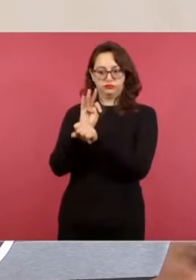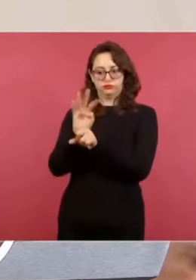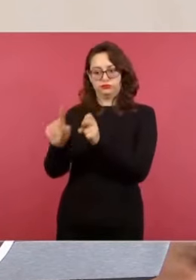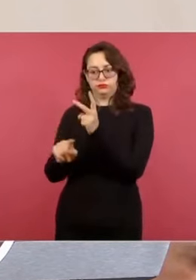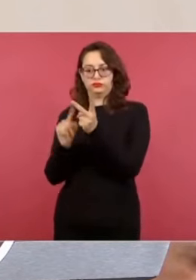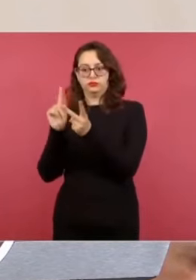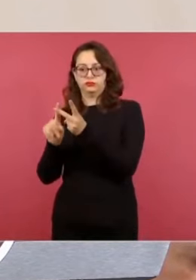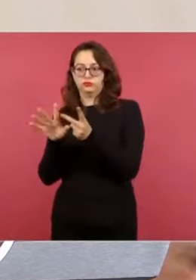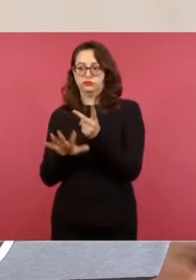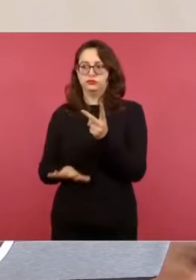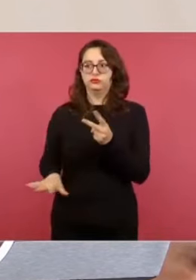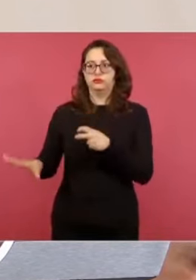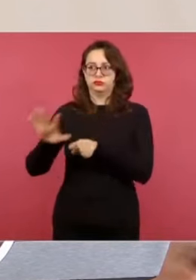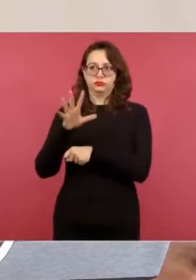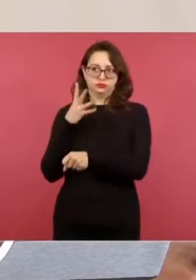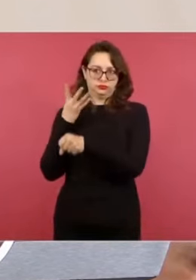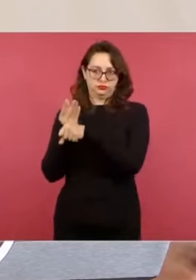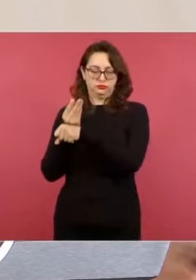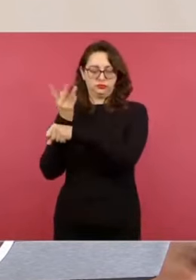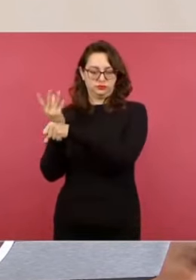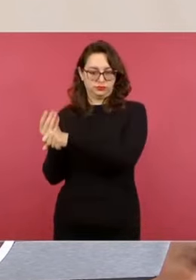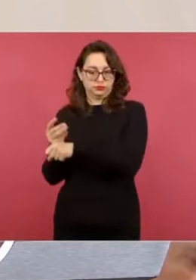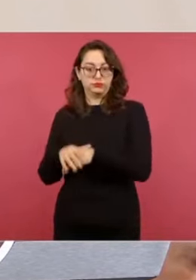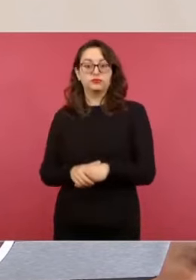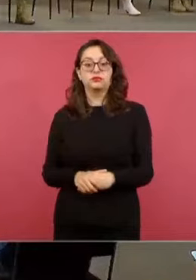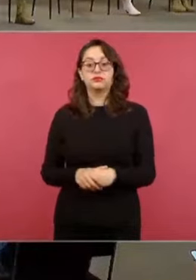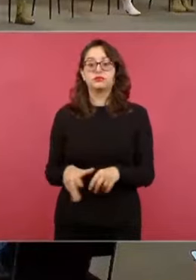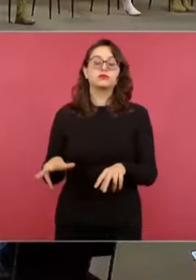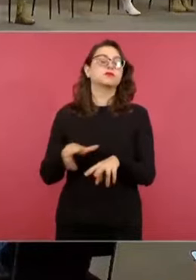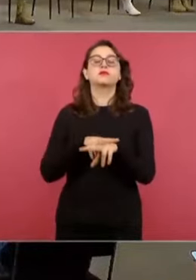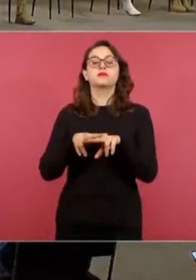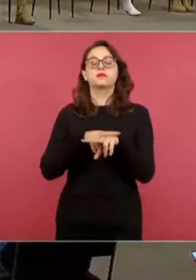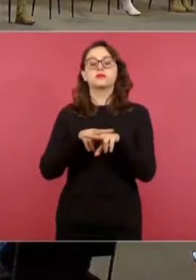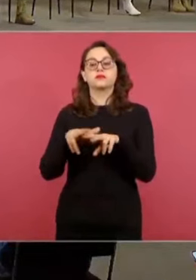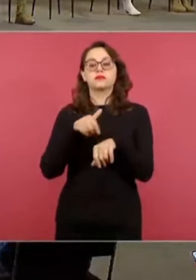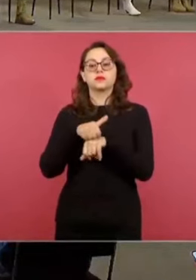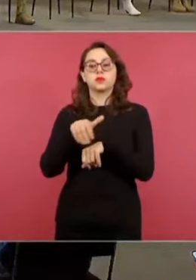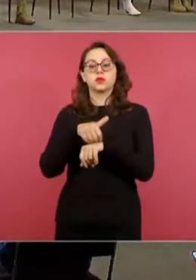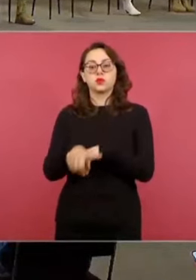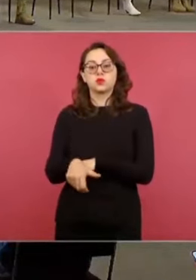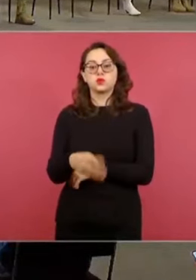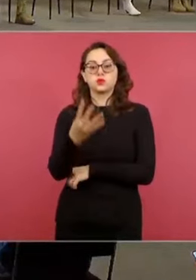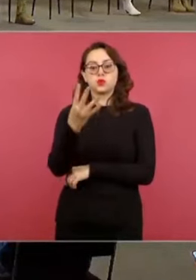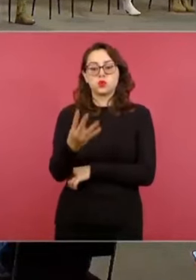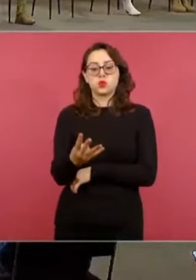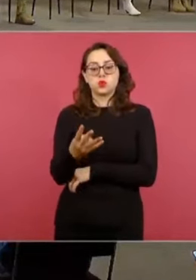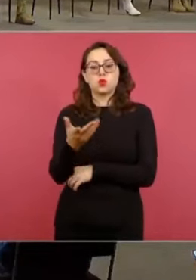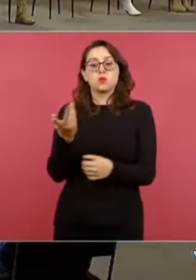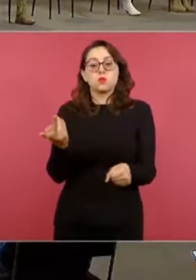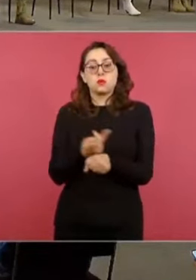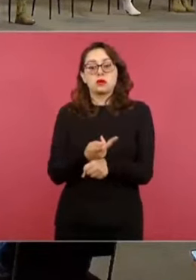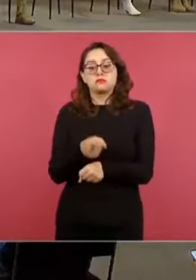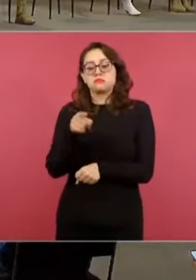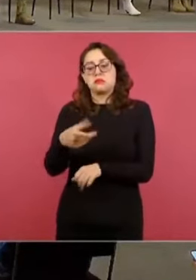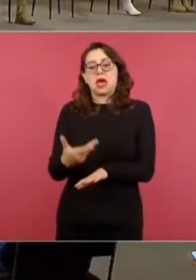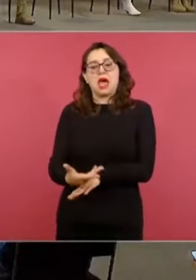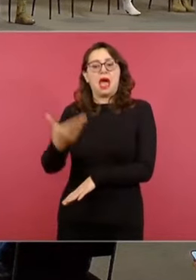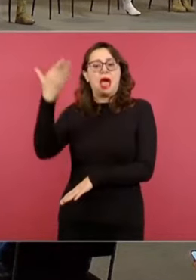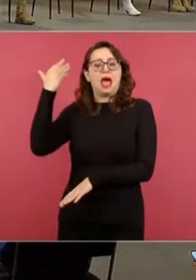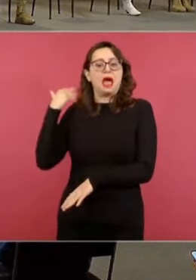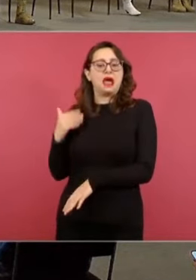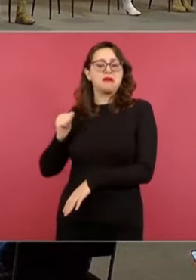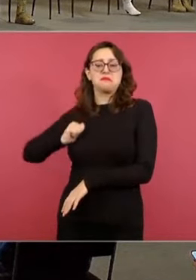duda alguna por el hecho de que gran parte de su recorrido pasa por áreas ya previamente